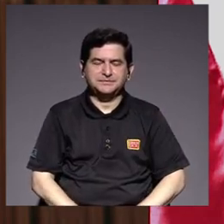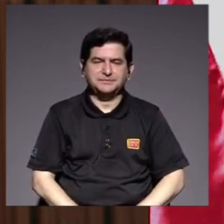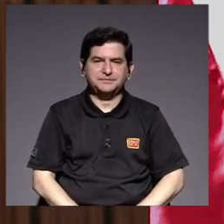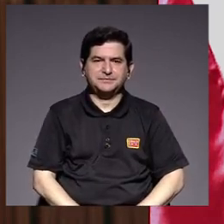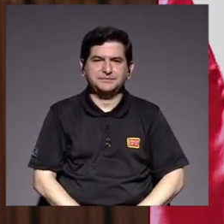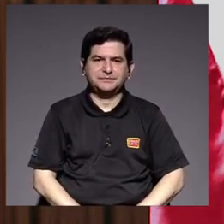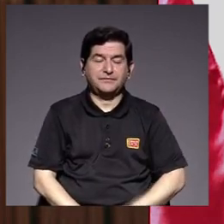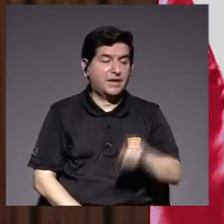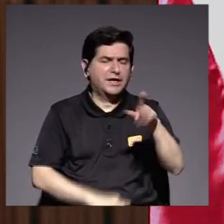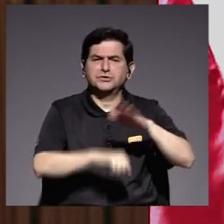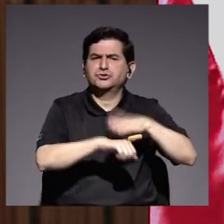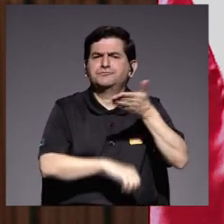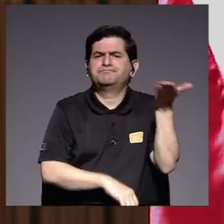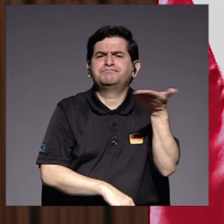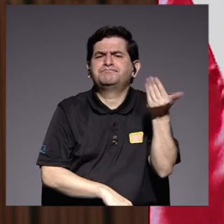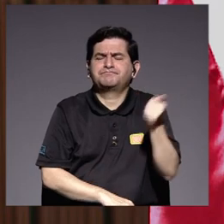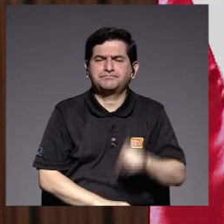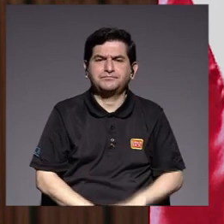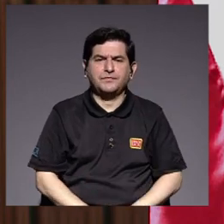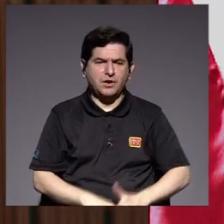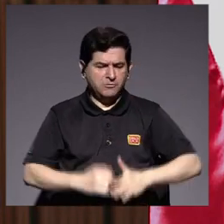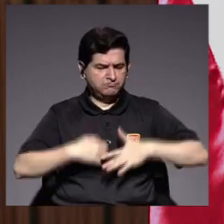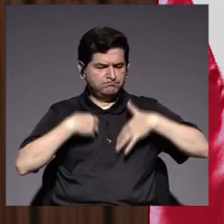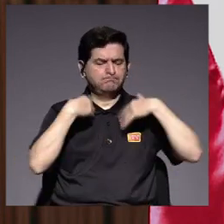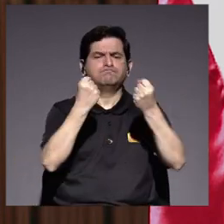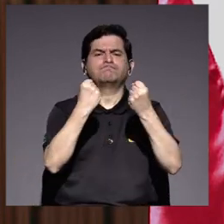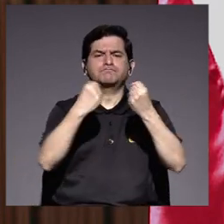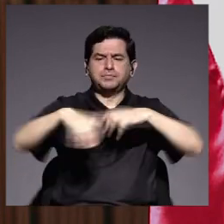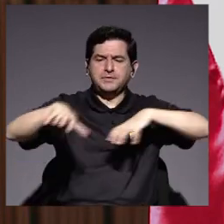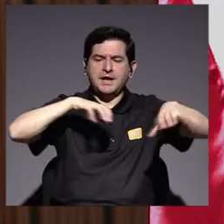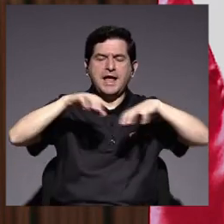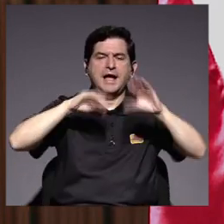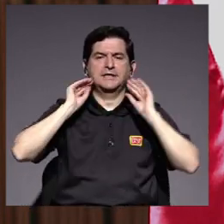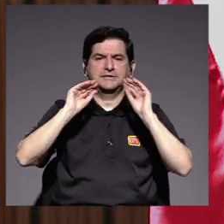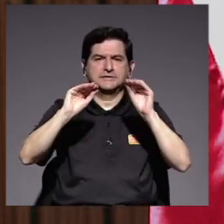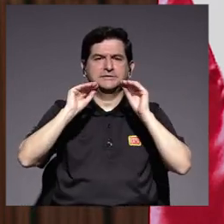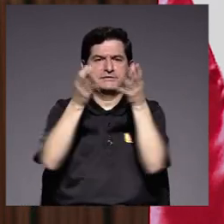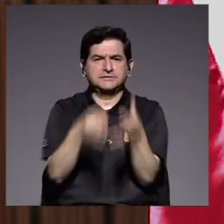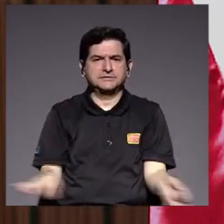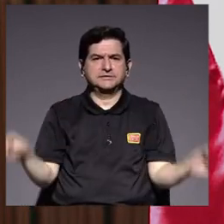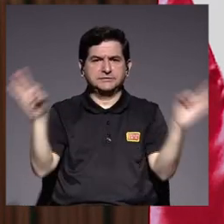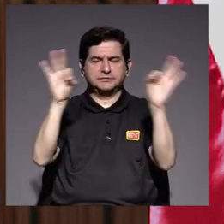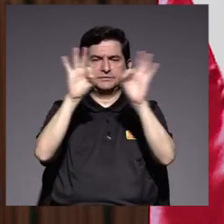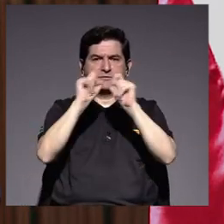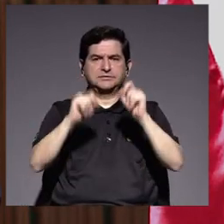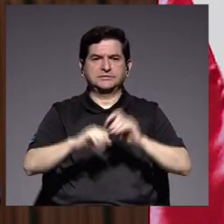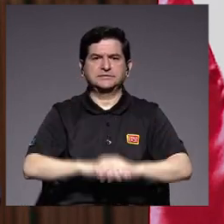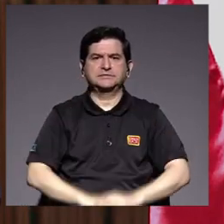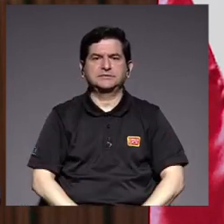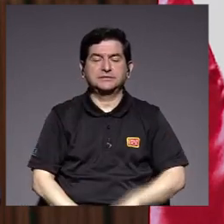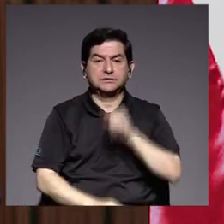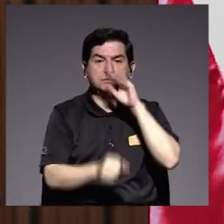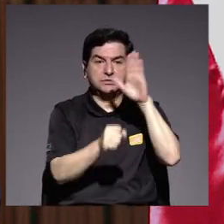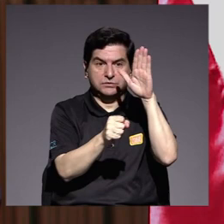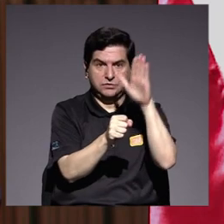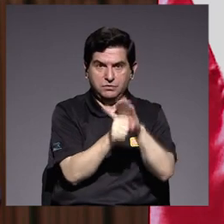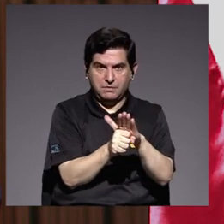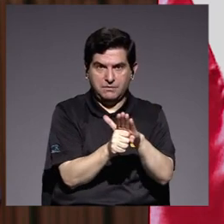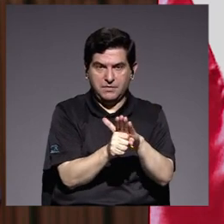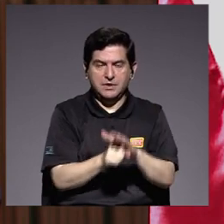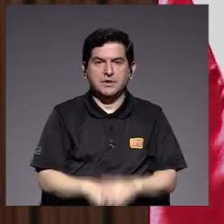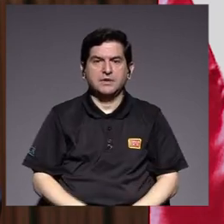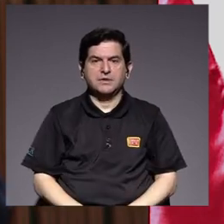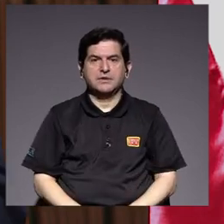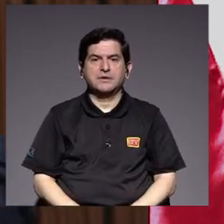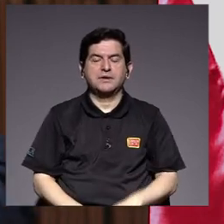esto ha permitido que el fortalecimiento de sus actividades académicas sustantivas y el cumplimiento de